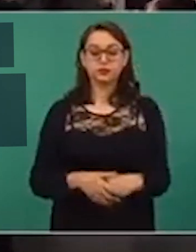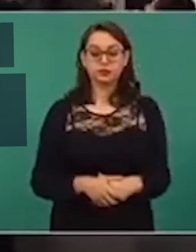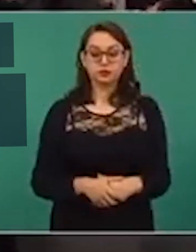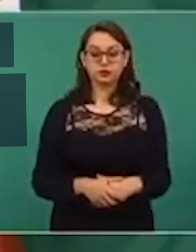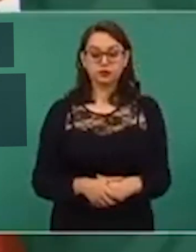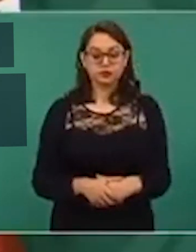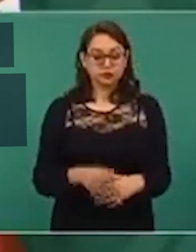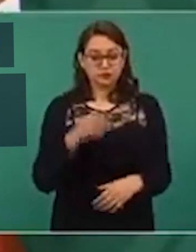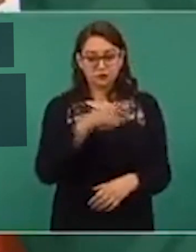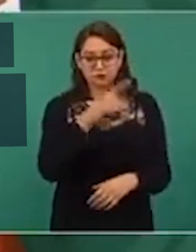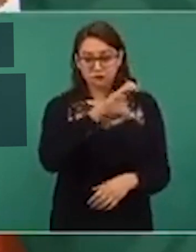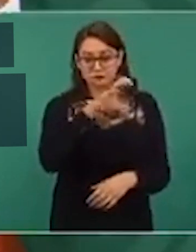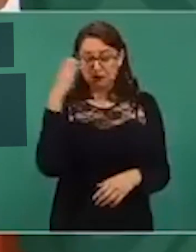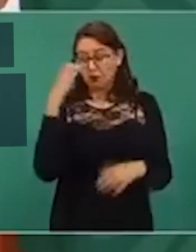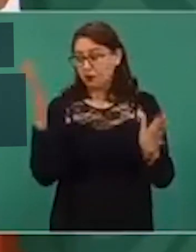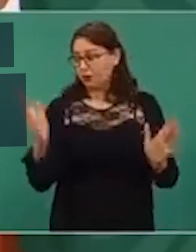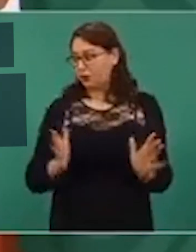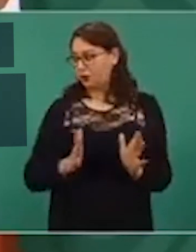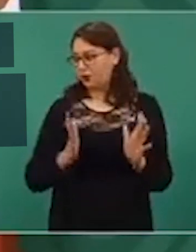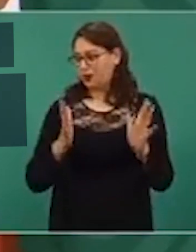la foto, es histórica.